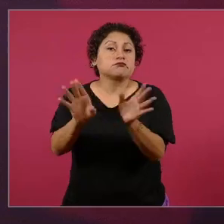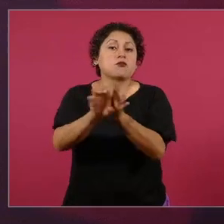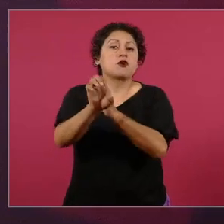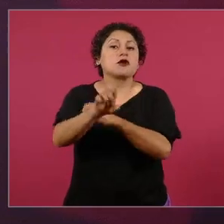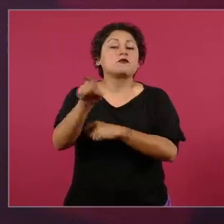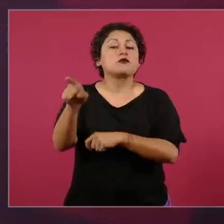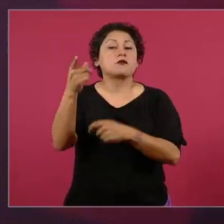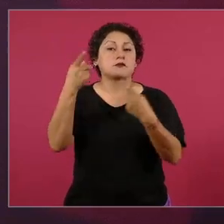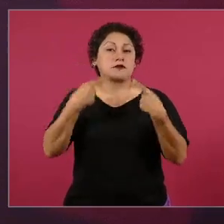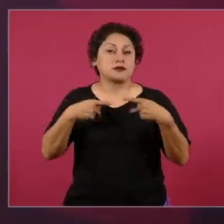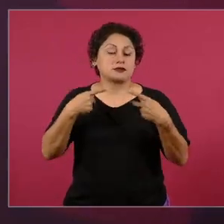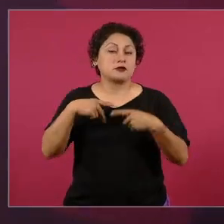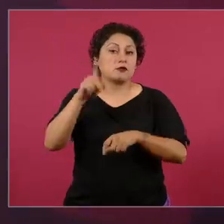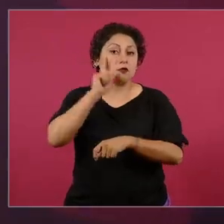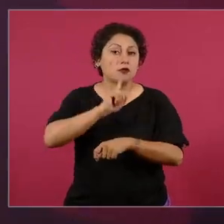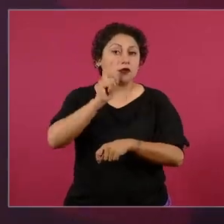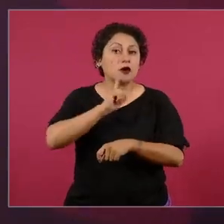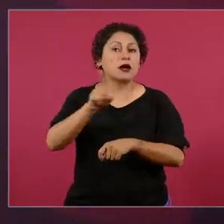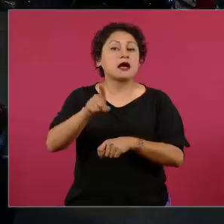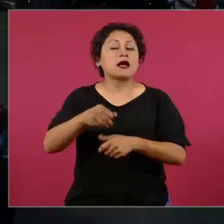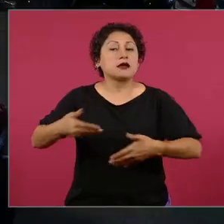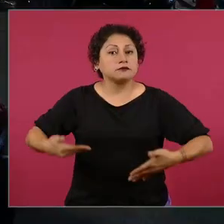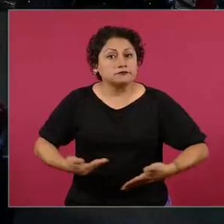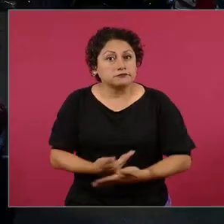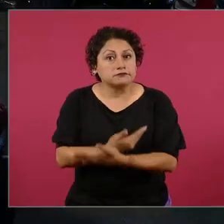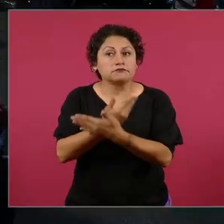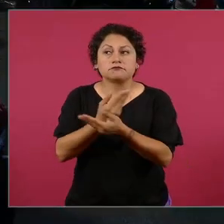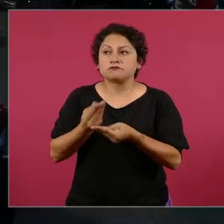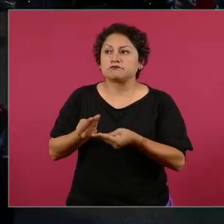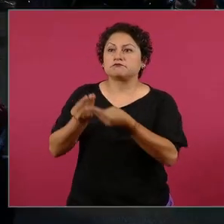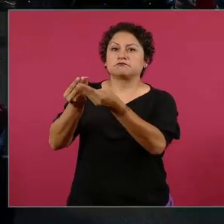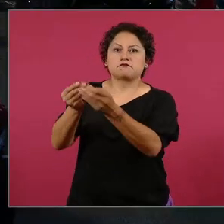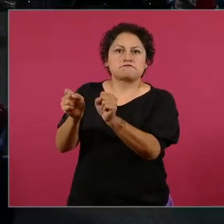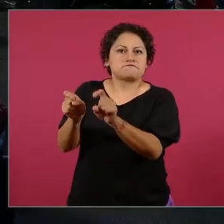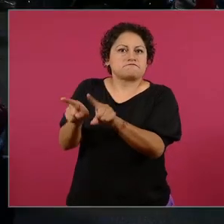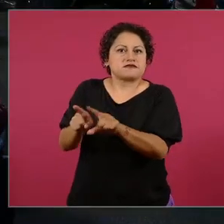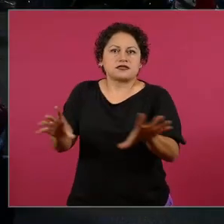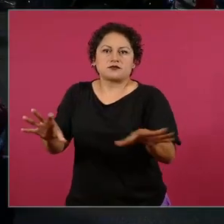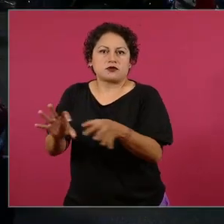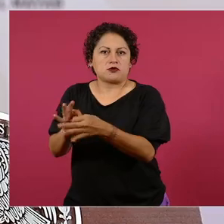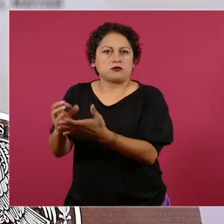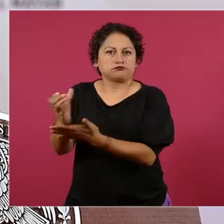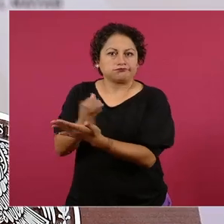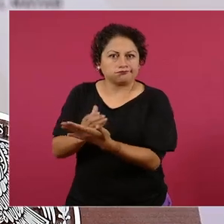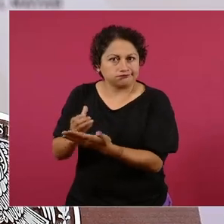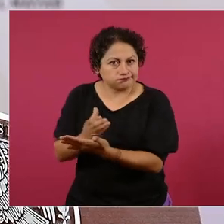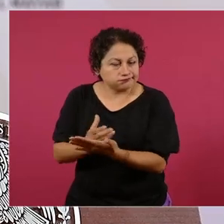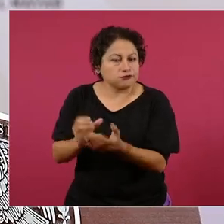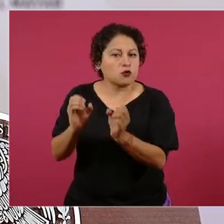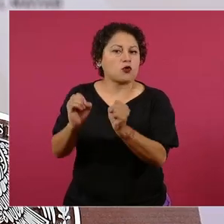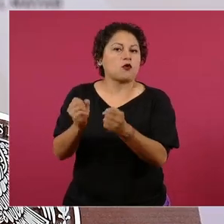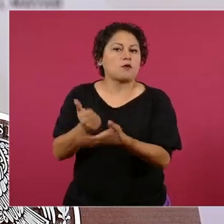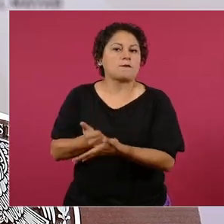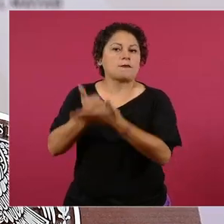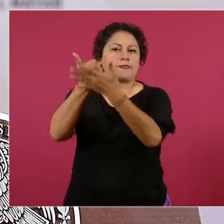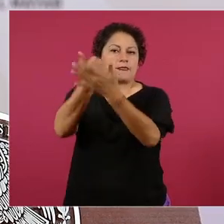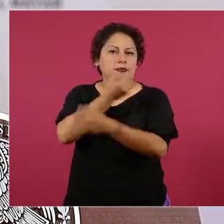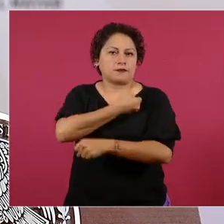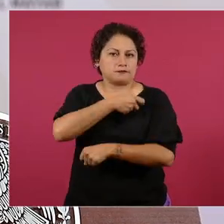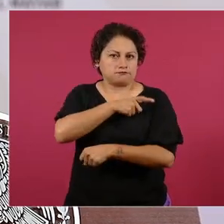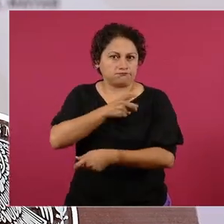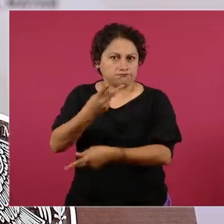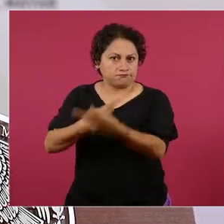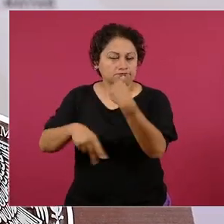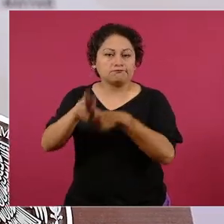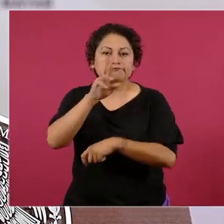protocolo, es parte de su tratamiento. Y en muchos lados se privatizó en las Secretarías de Salud de los Estados. ¿Y qué se